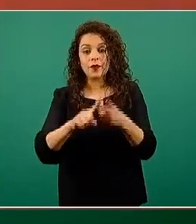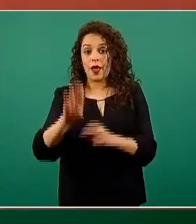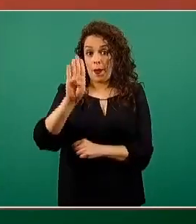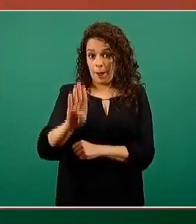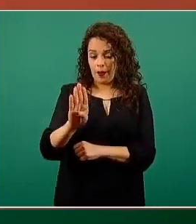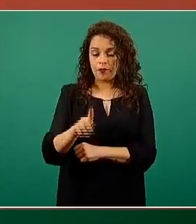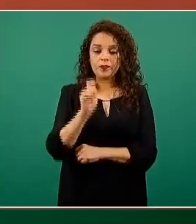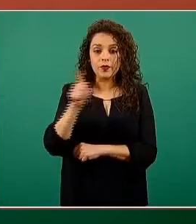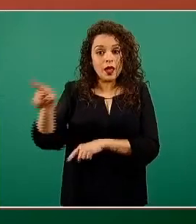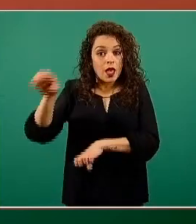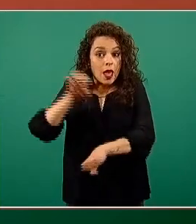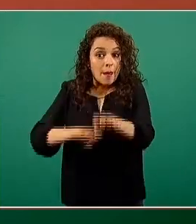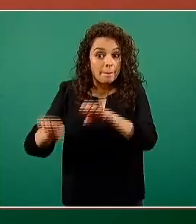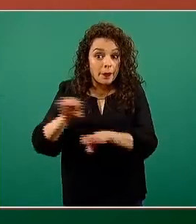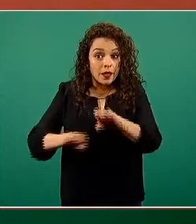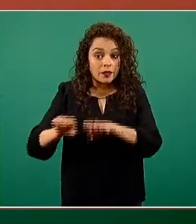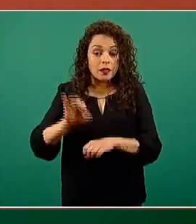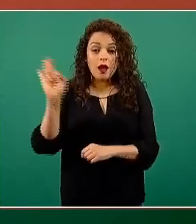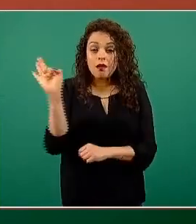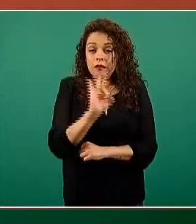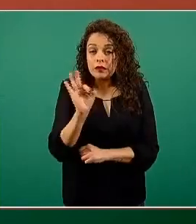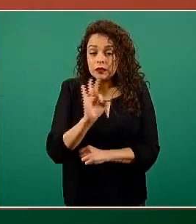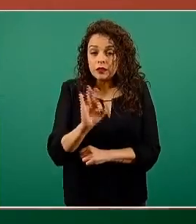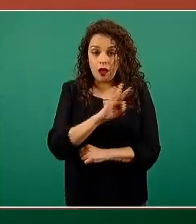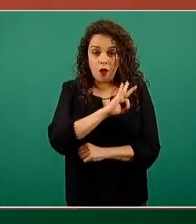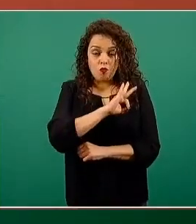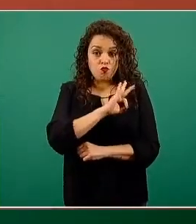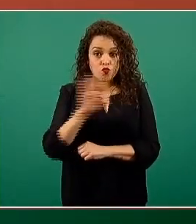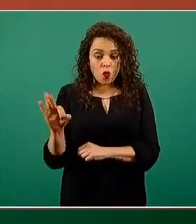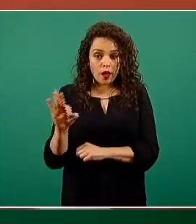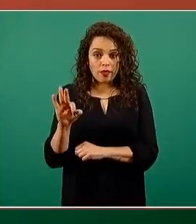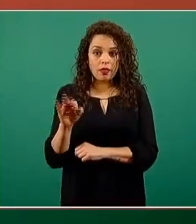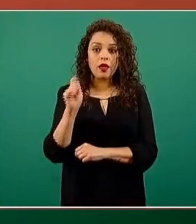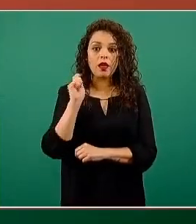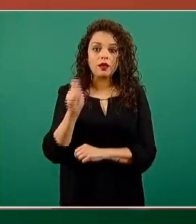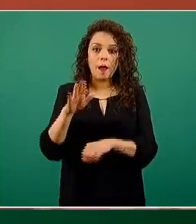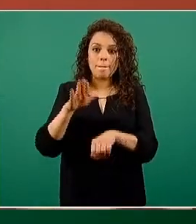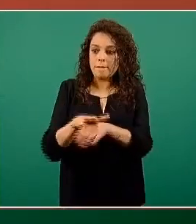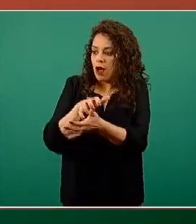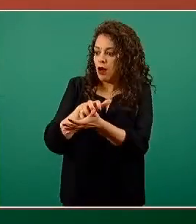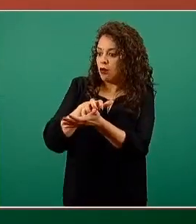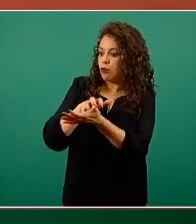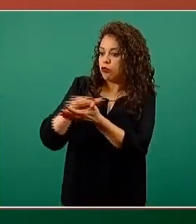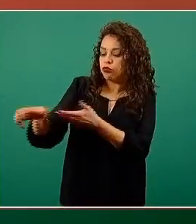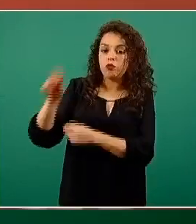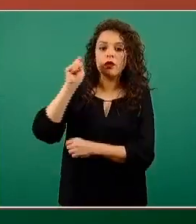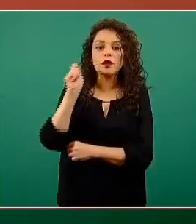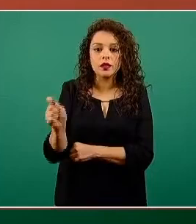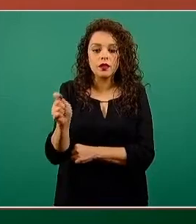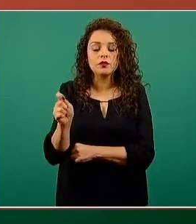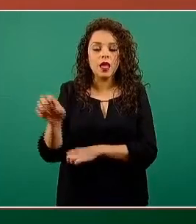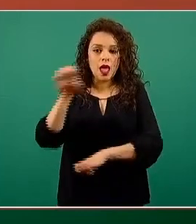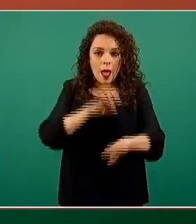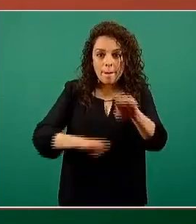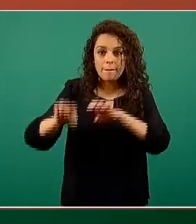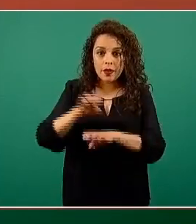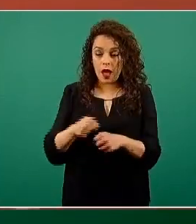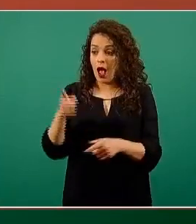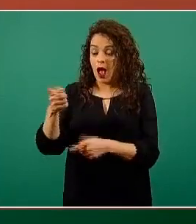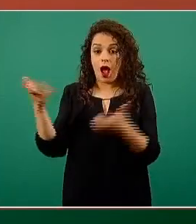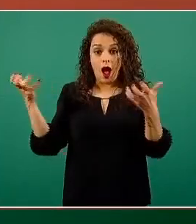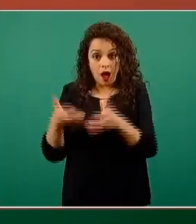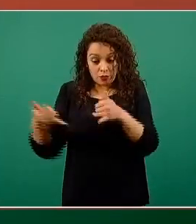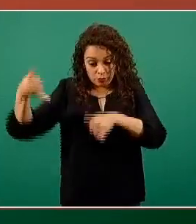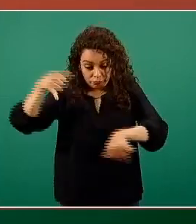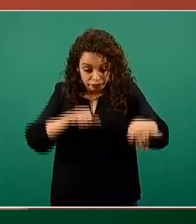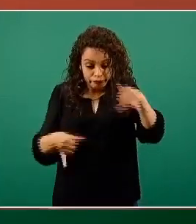donde las compañías podrían tener en un momento dado mayor en número, es decir, mayor cantidad de compañías produciendo vacunas